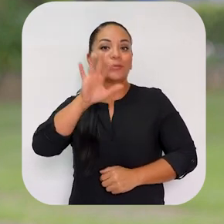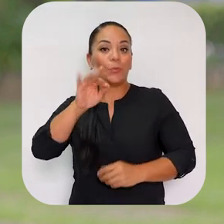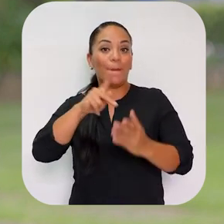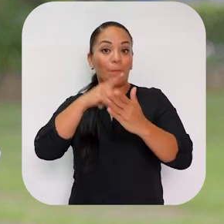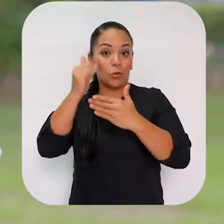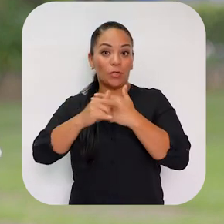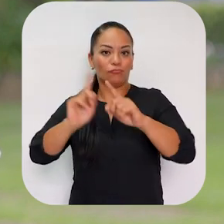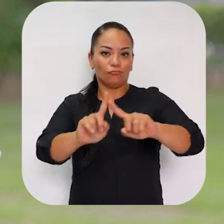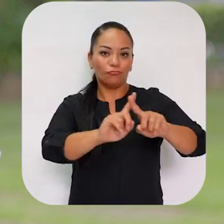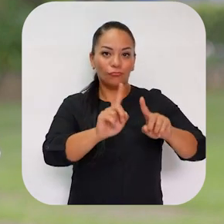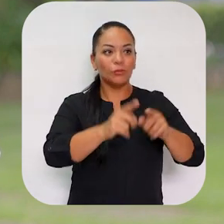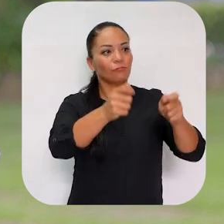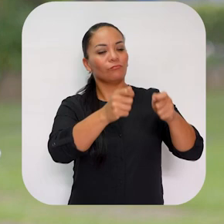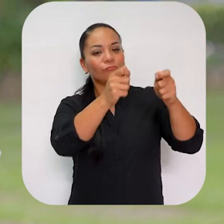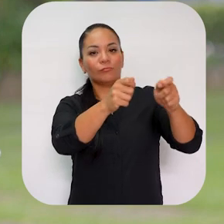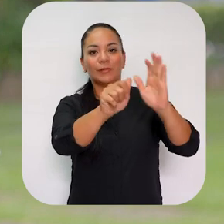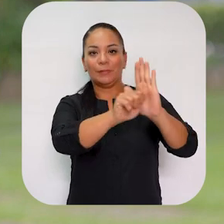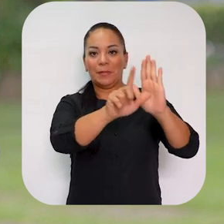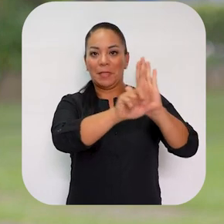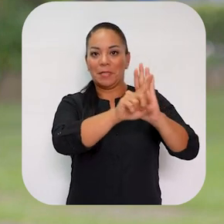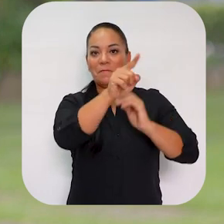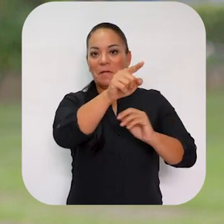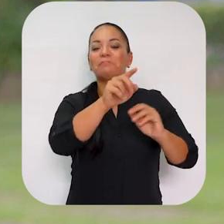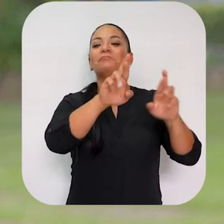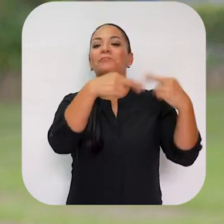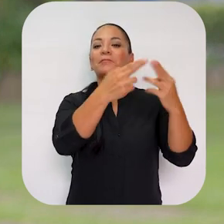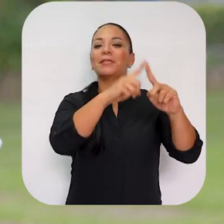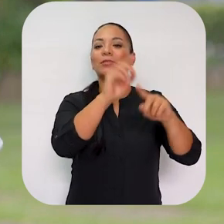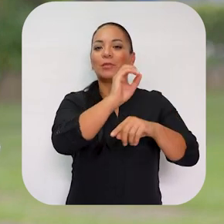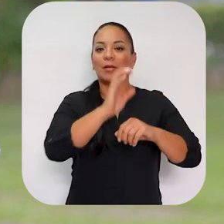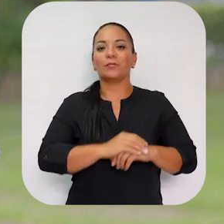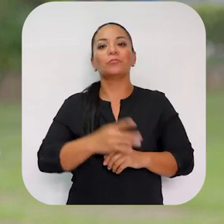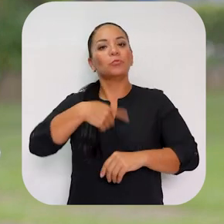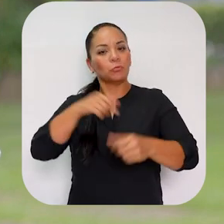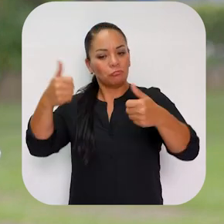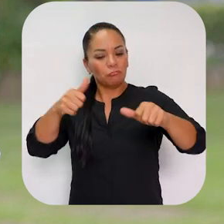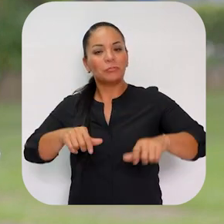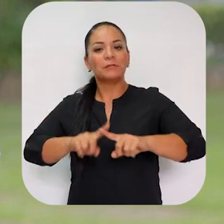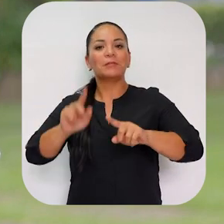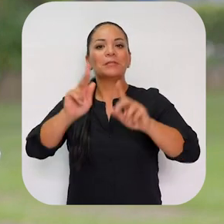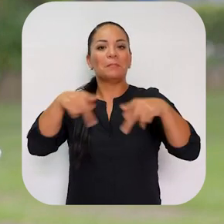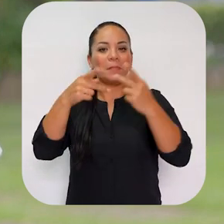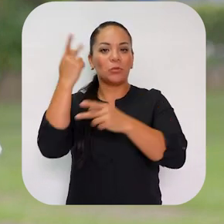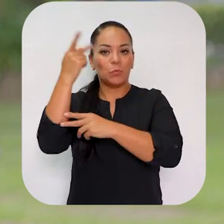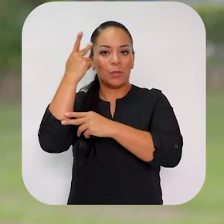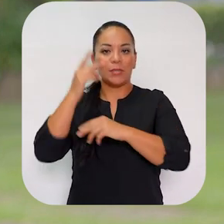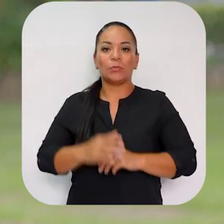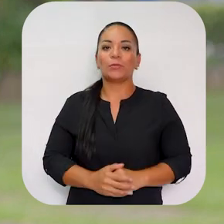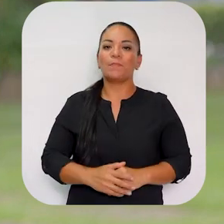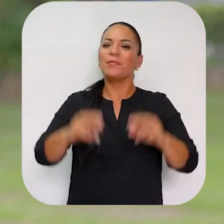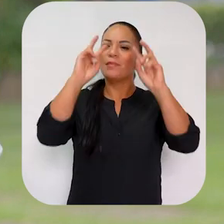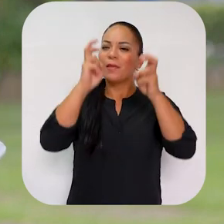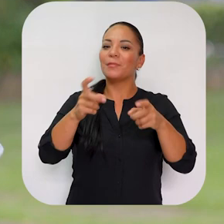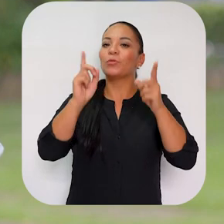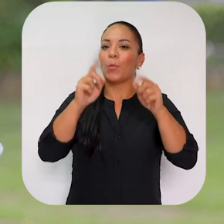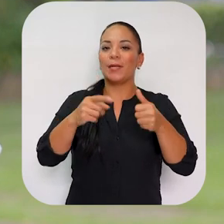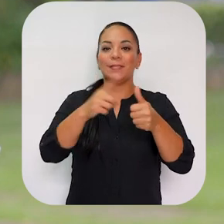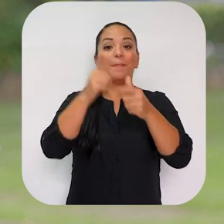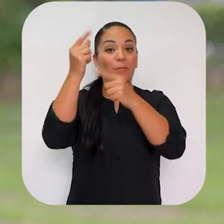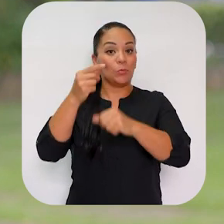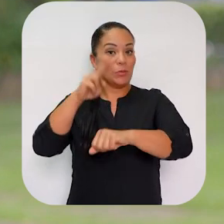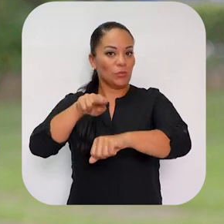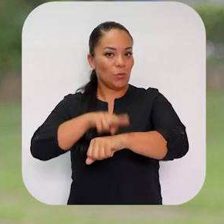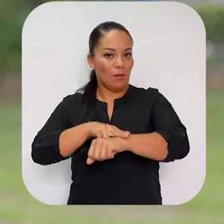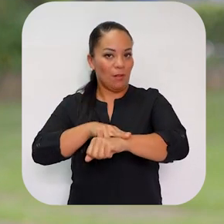39 proyectos de ley a las sesiones extraordinarias de común acuerdo con las diferentes fracciones. Entre ellas está el